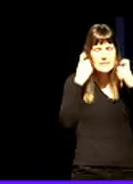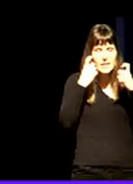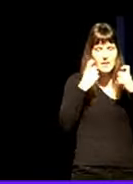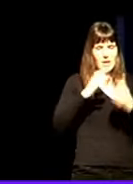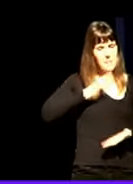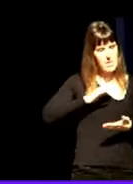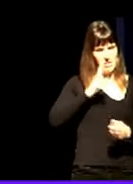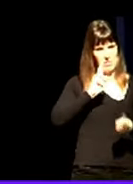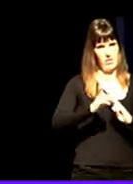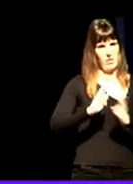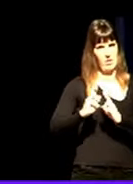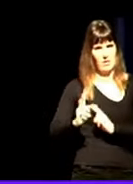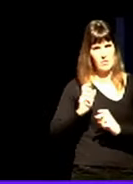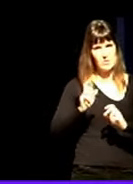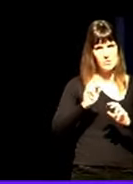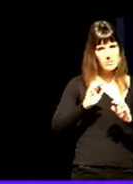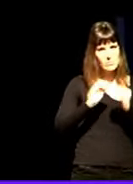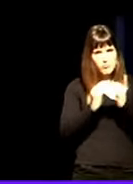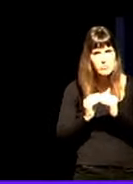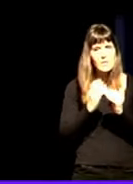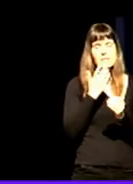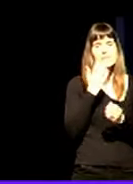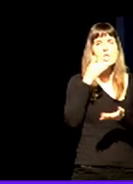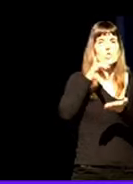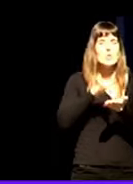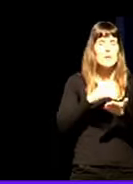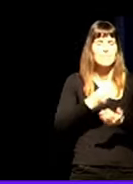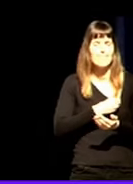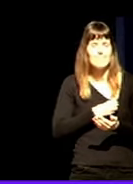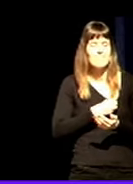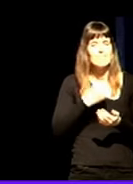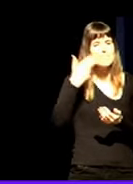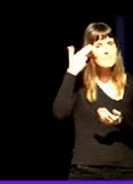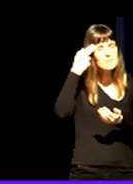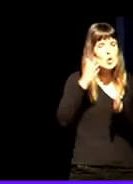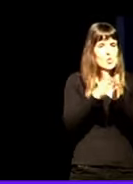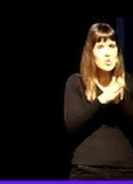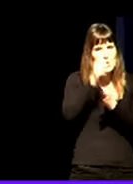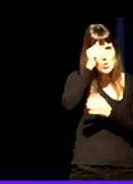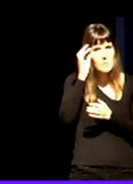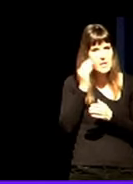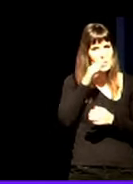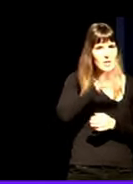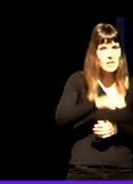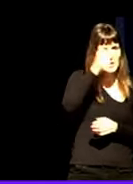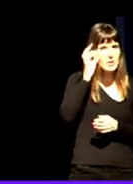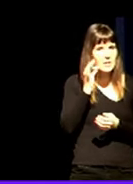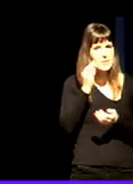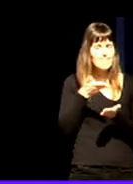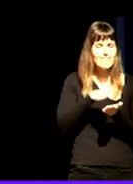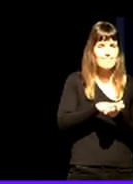responder también cuando por desgracia perdemos a un chico o una chica por suicidio o a una compañera o un compañero por suicidio